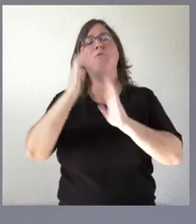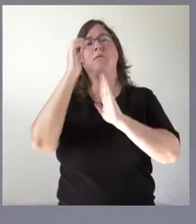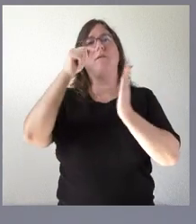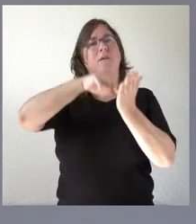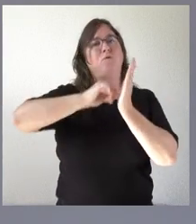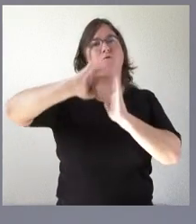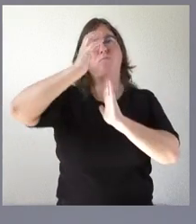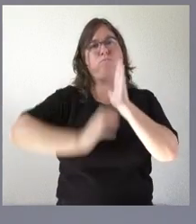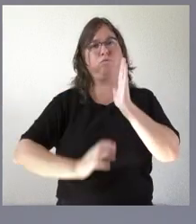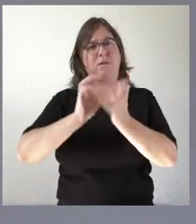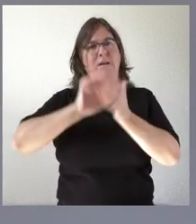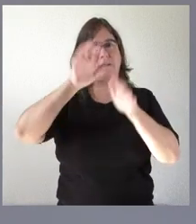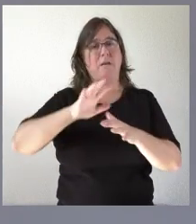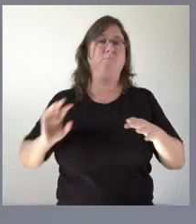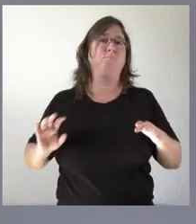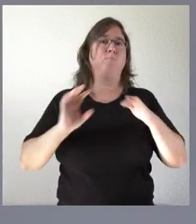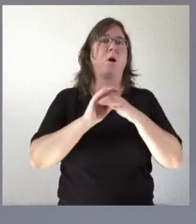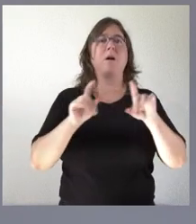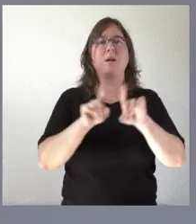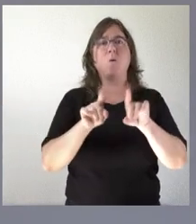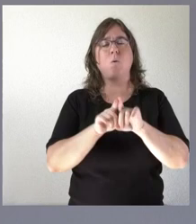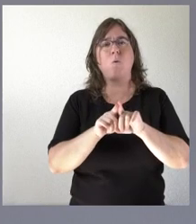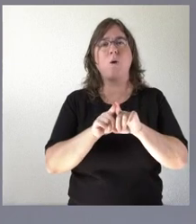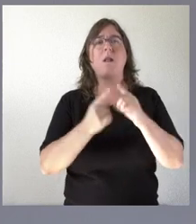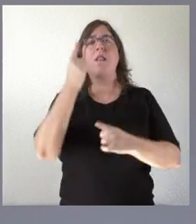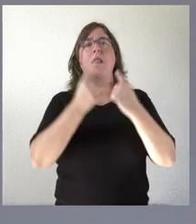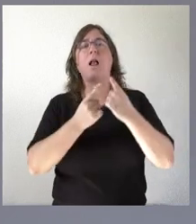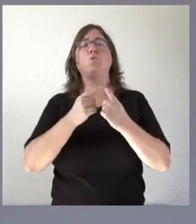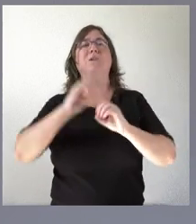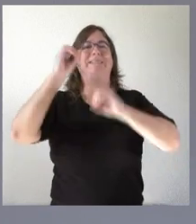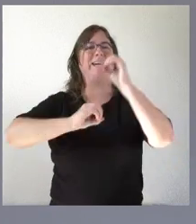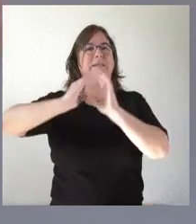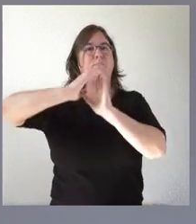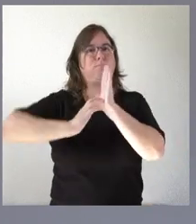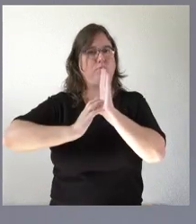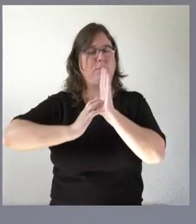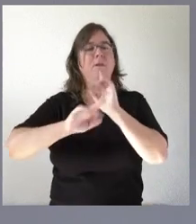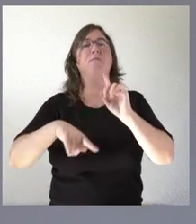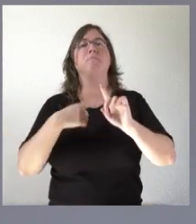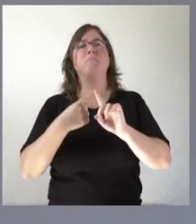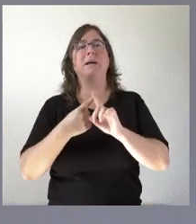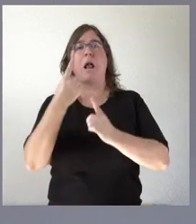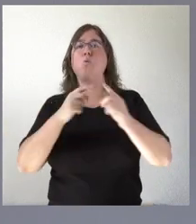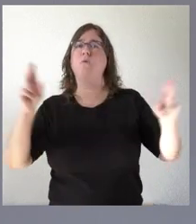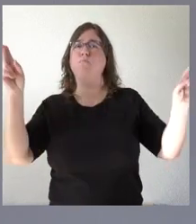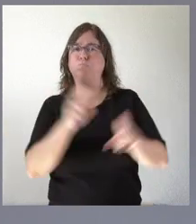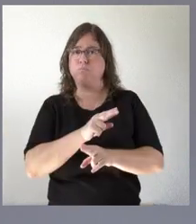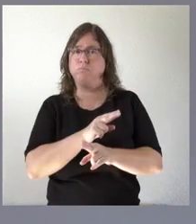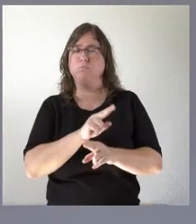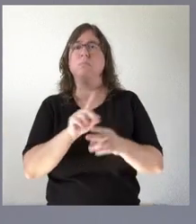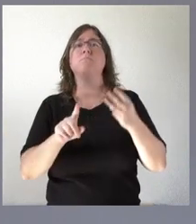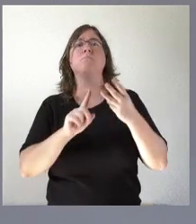en nuestra comunidad autónoma que lleva aparejado la eliminación de algunas tasas la reducción de algunas tasas